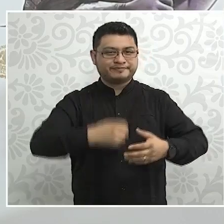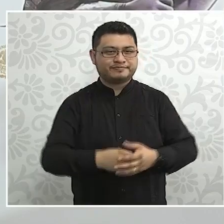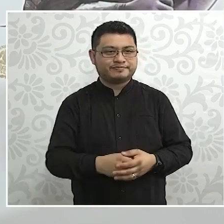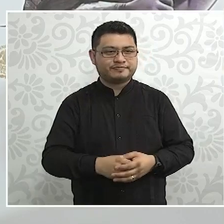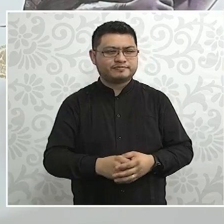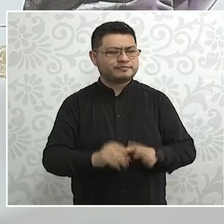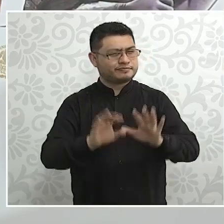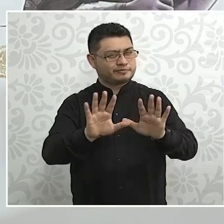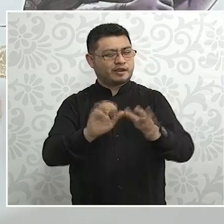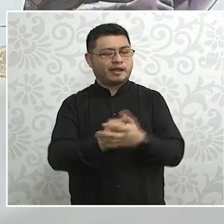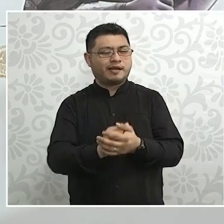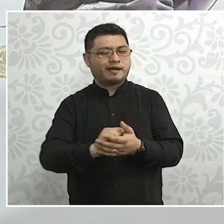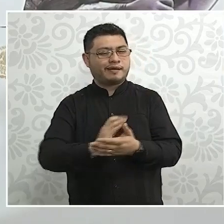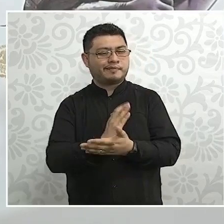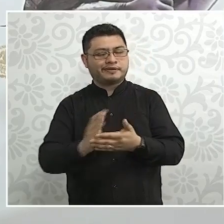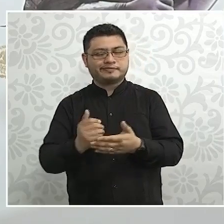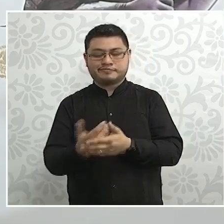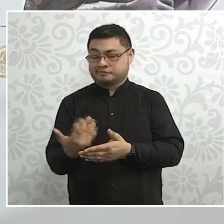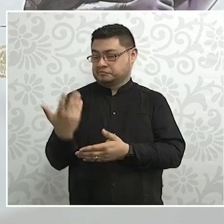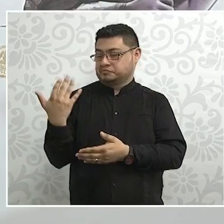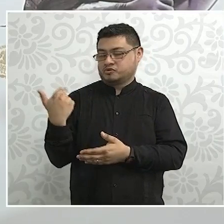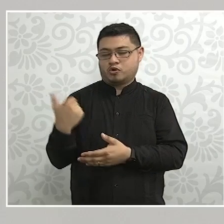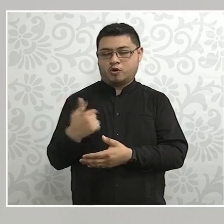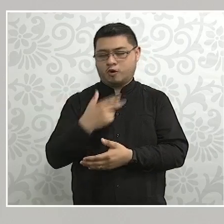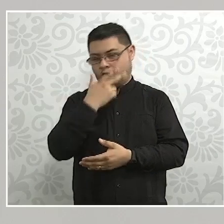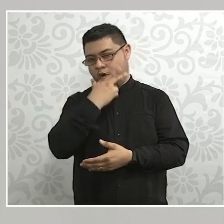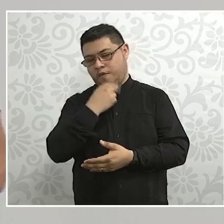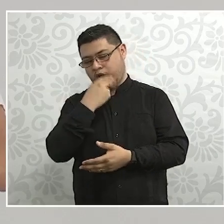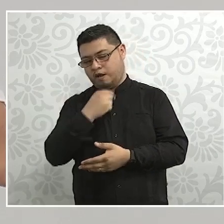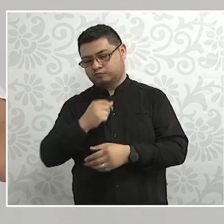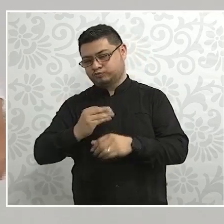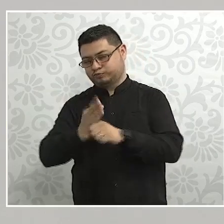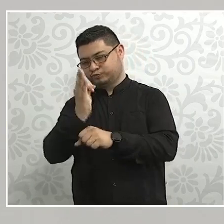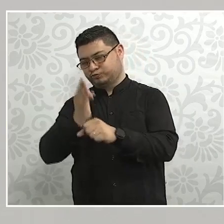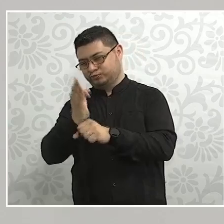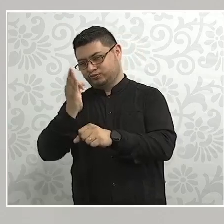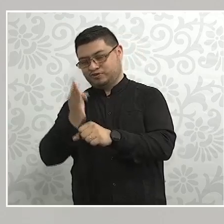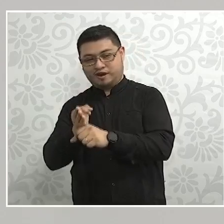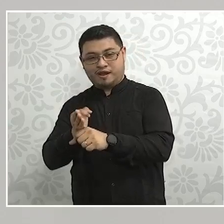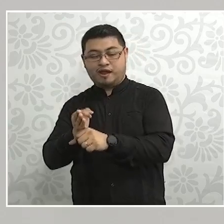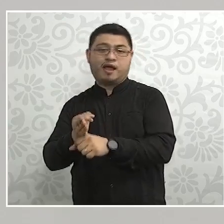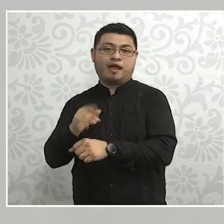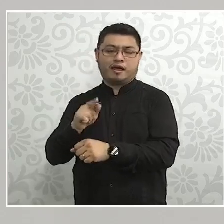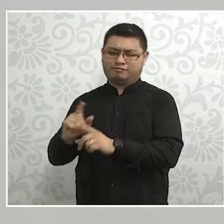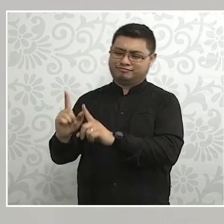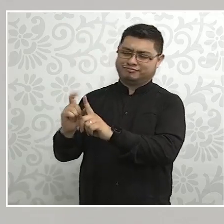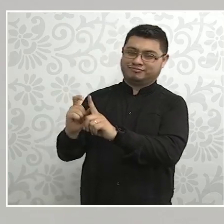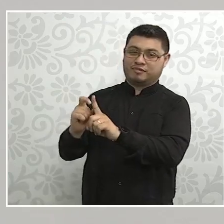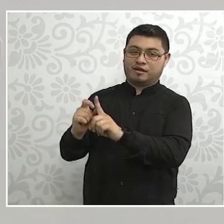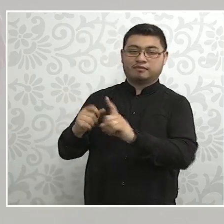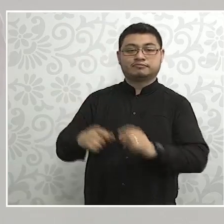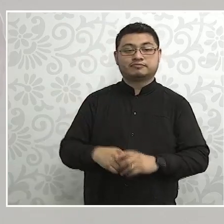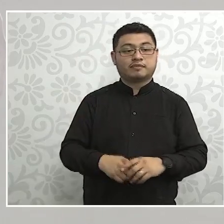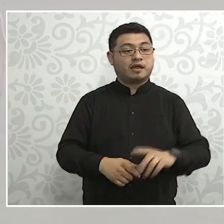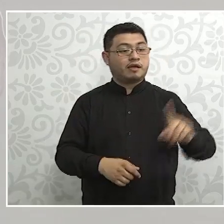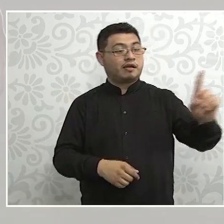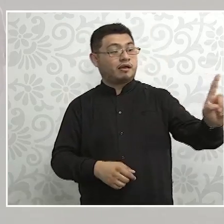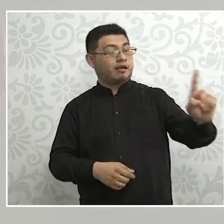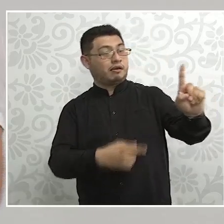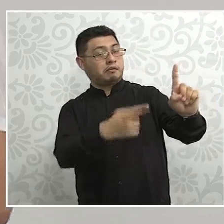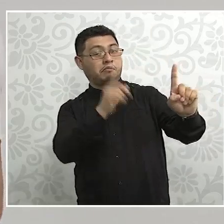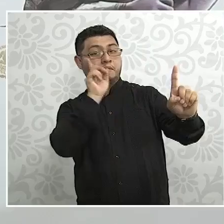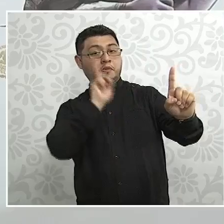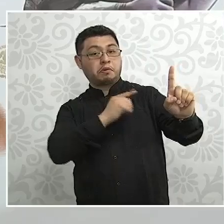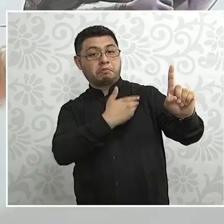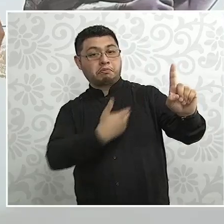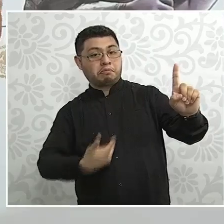Fíjense, hace poco un cómico se quiso burlar de que había una mujer en la presidencia y